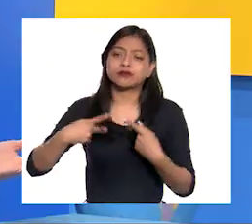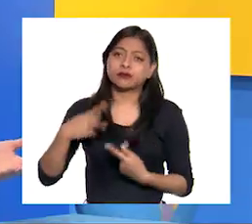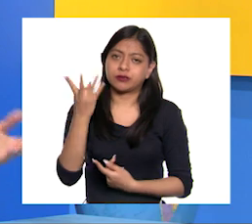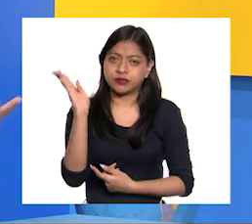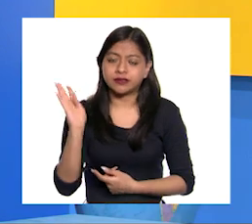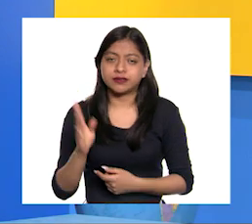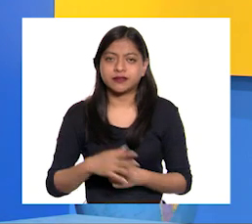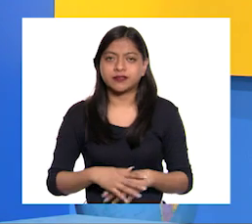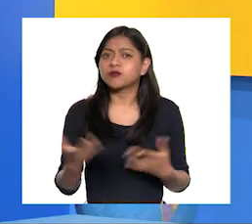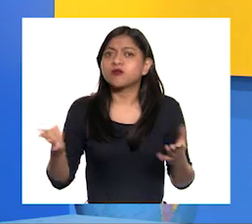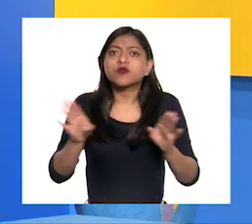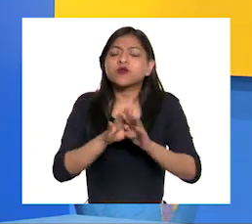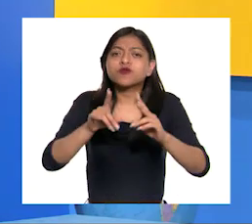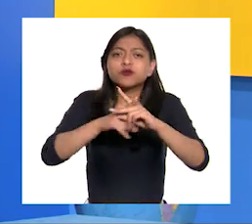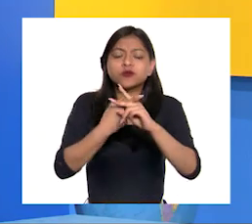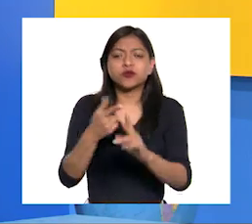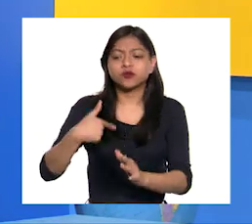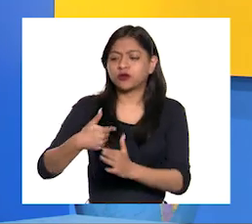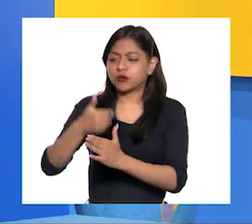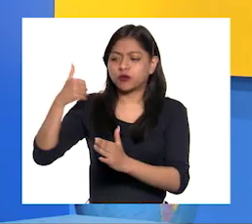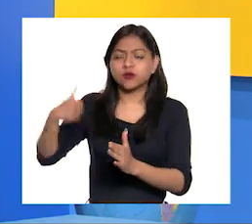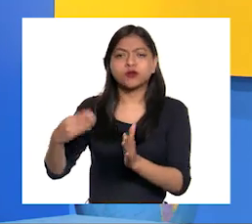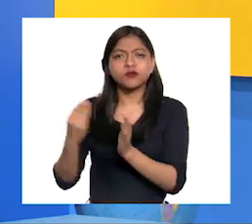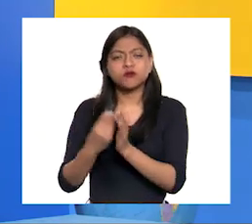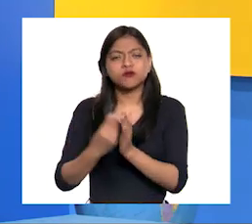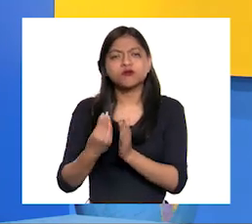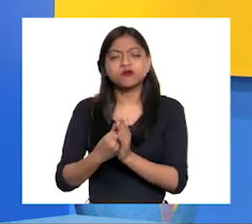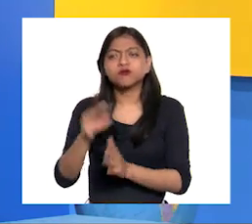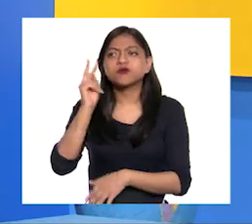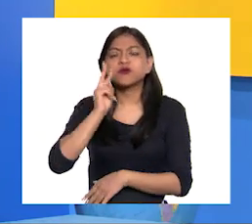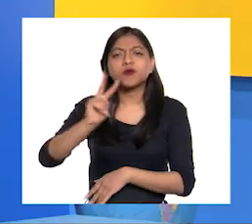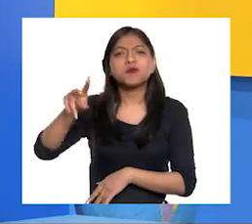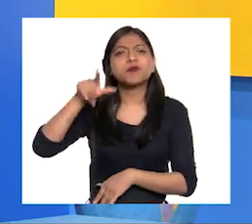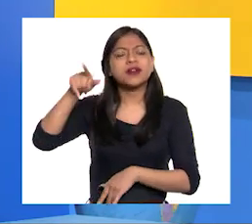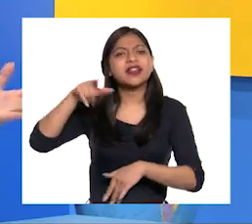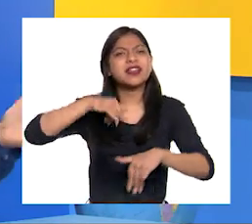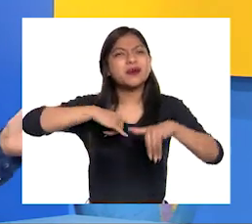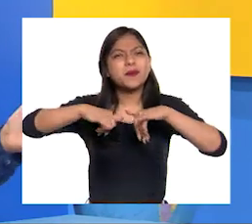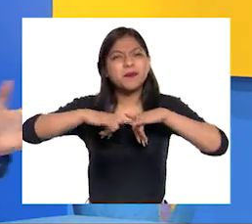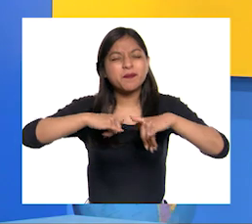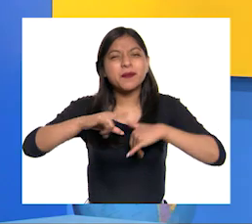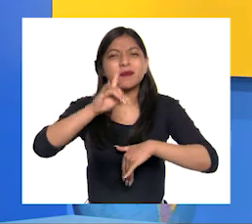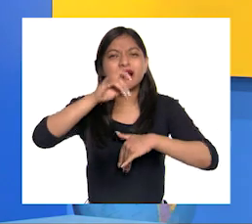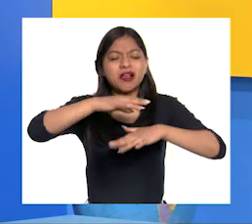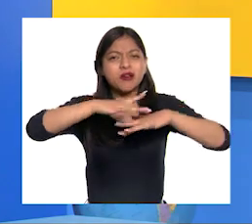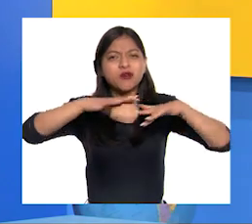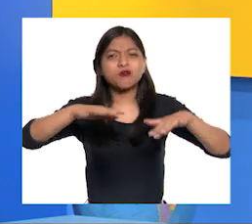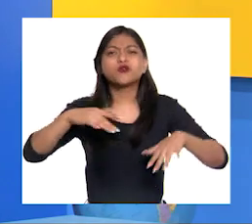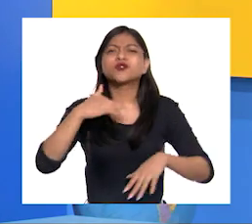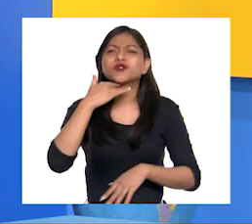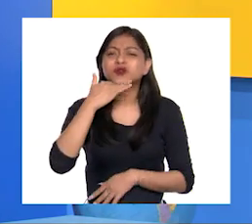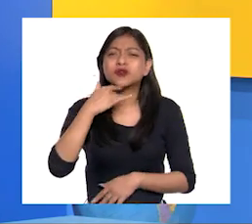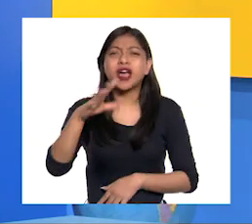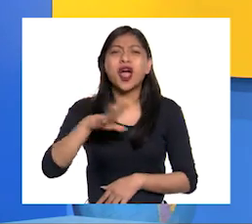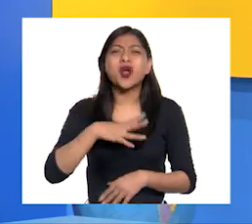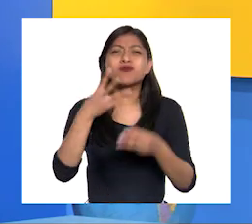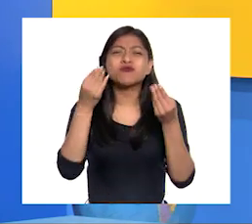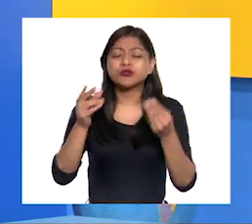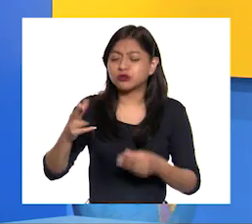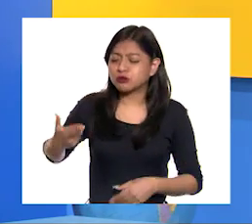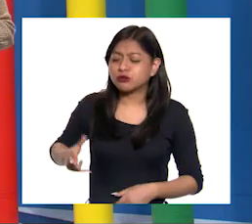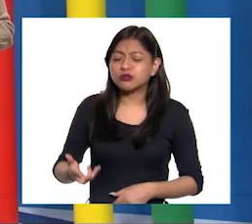Porque desde la clase pasada me quedé muy impactada con el mapa de contaminación del agua que nos compartió Ale Había muchos ríos